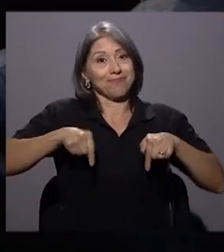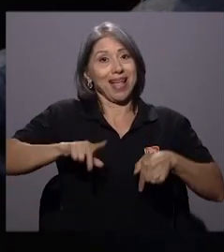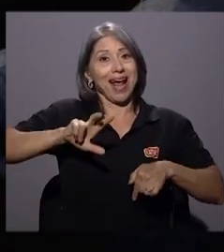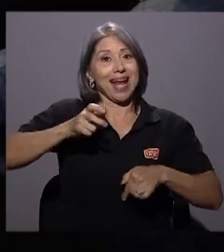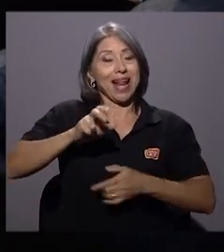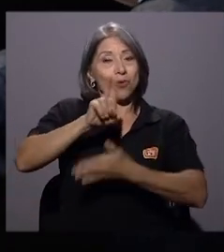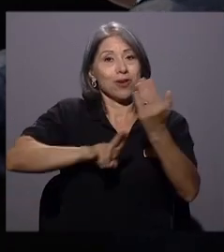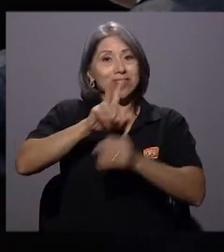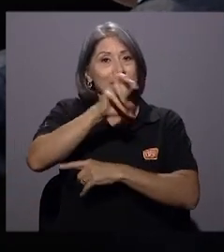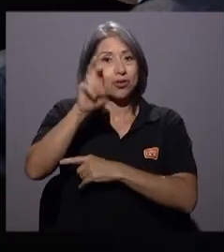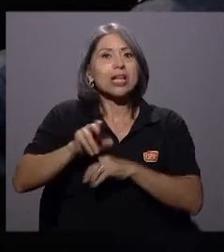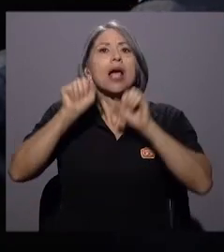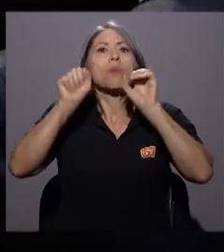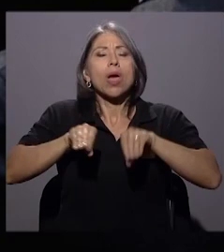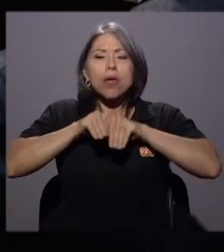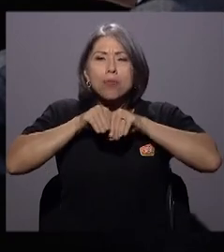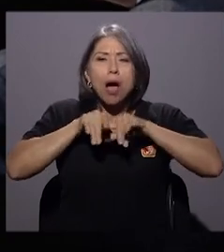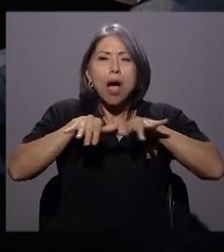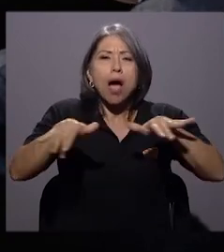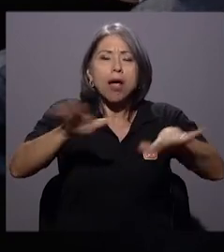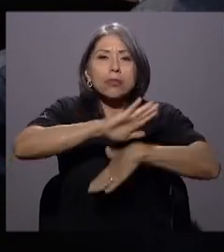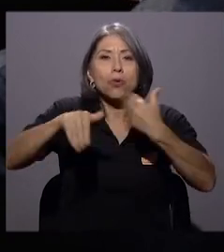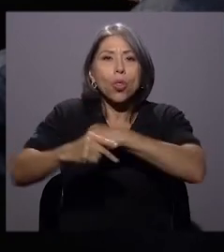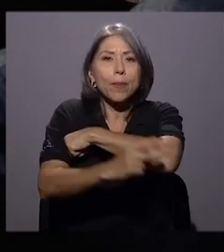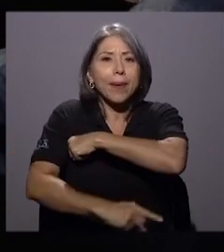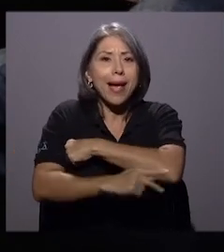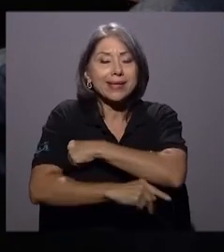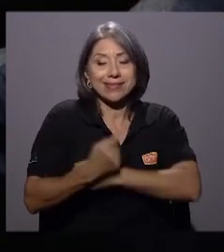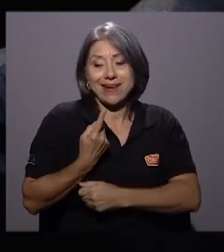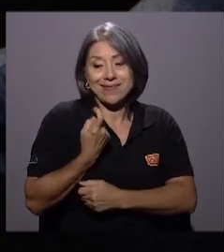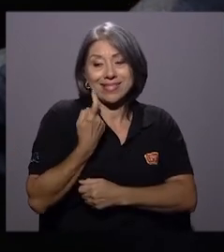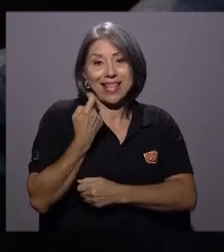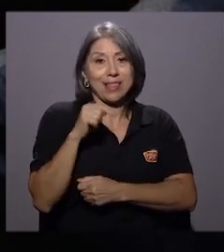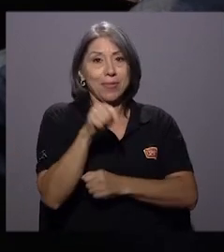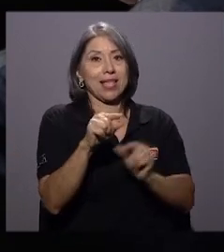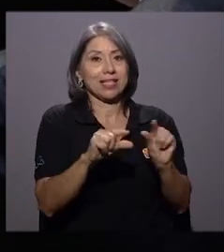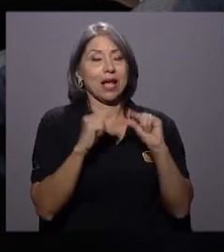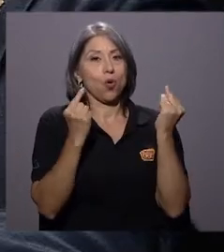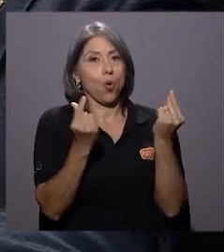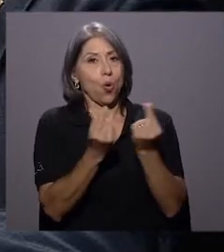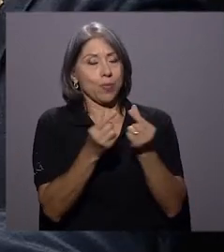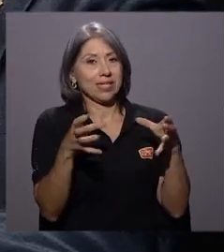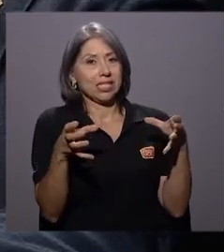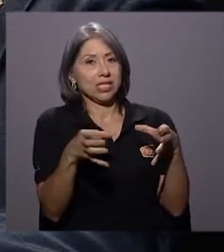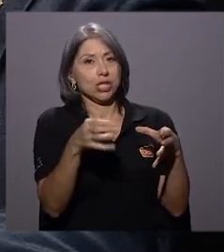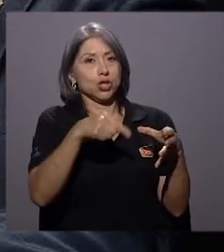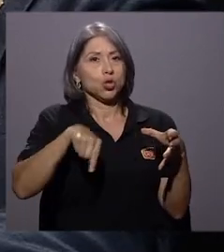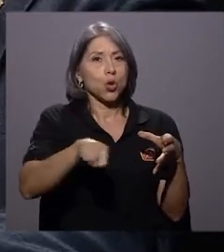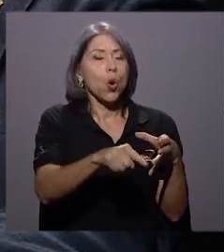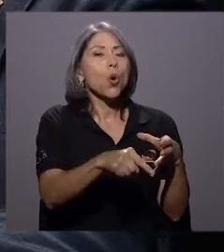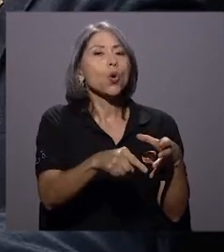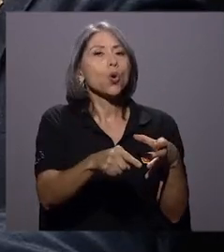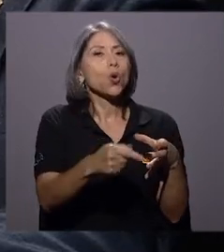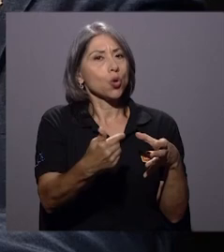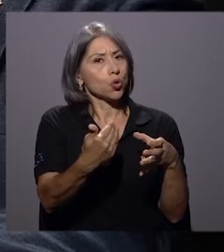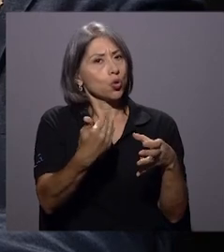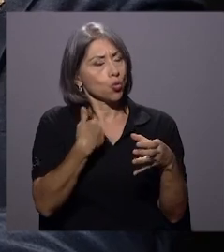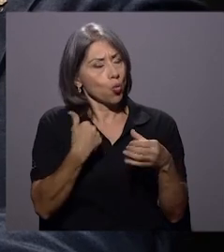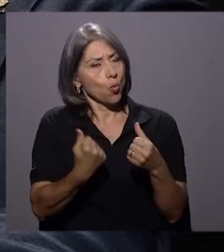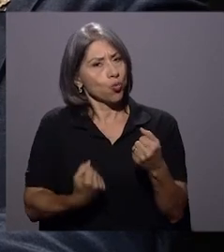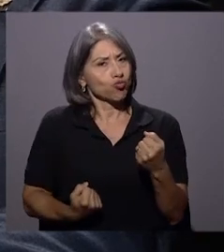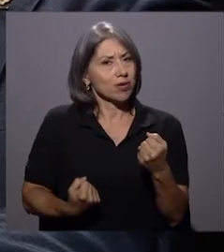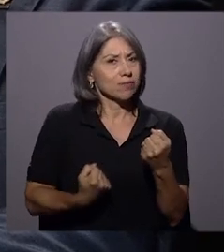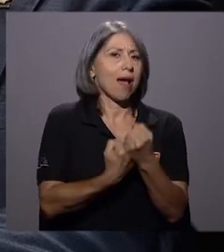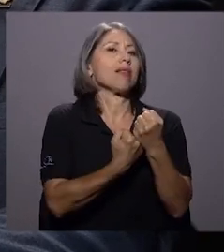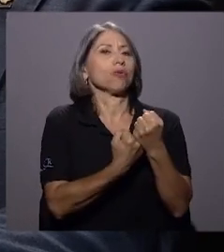tenga cobertura hasta todo el territorio nacional. Recientemente esa comisión tuvo un respaldo a la necesidad